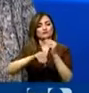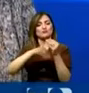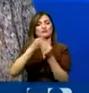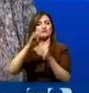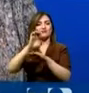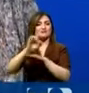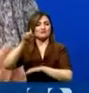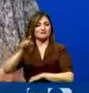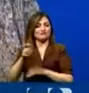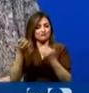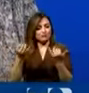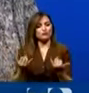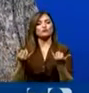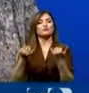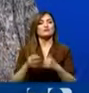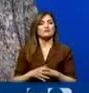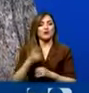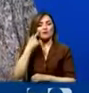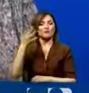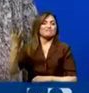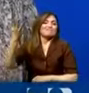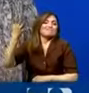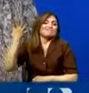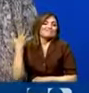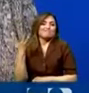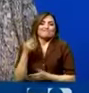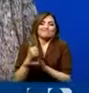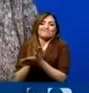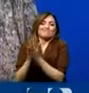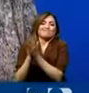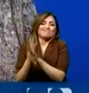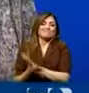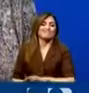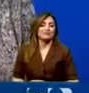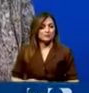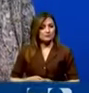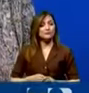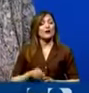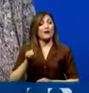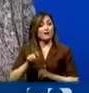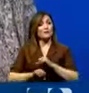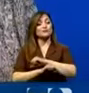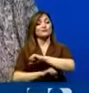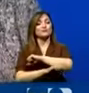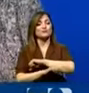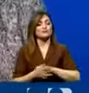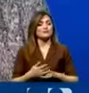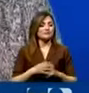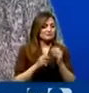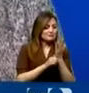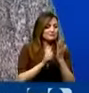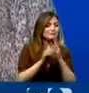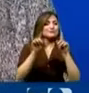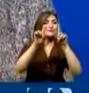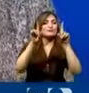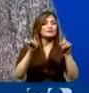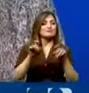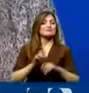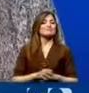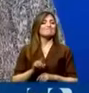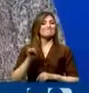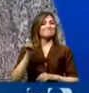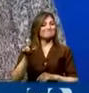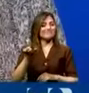necesitando y que durante mucho tiempo no se le ha dado. Ministra, ese precisamente es el punto, ¿no?